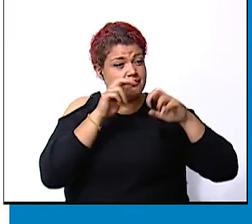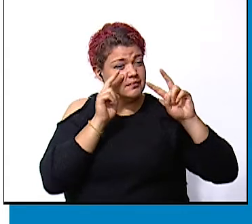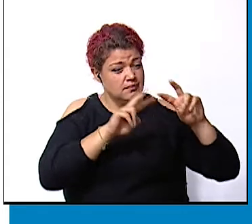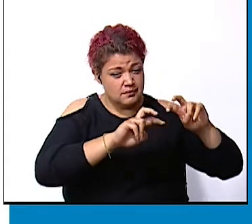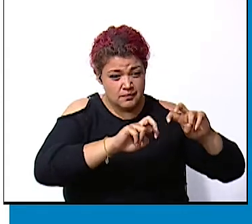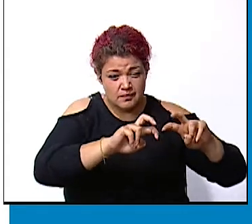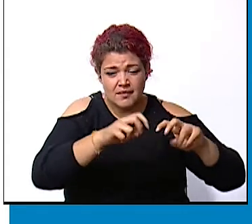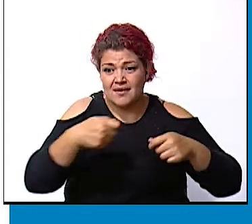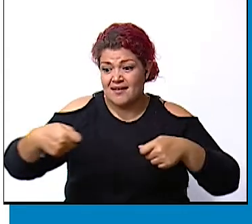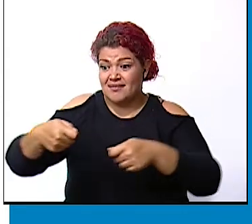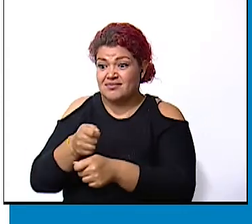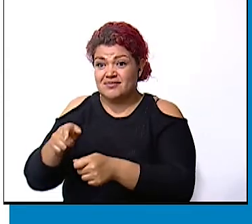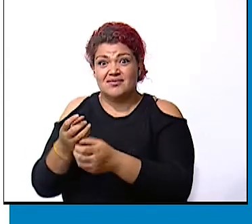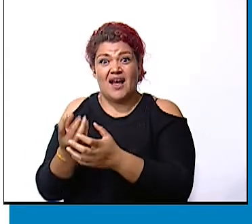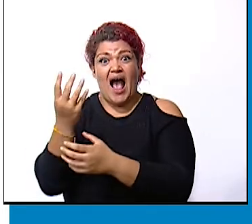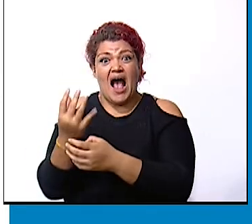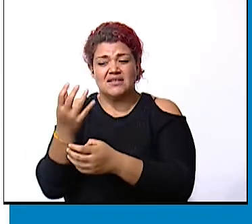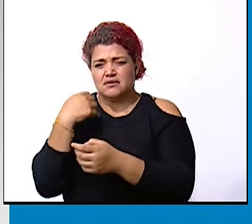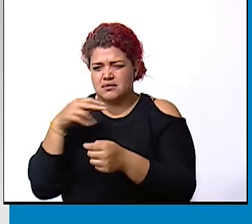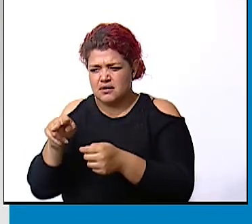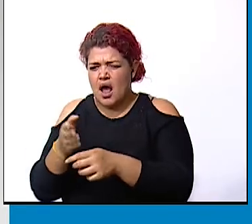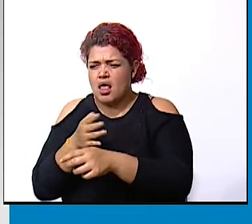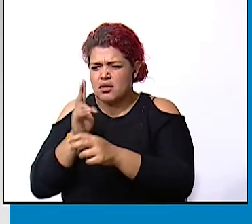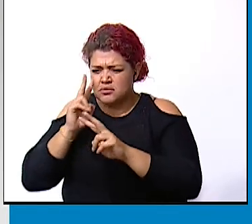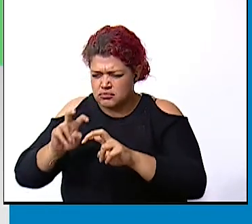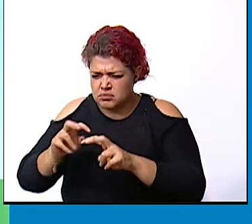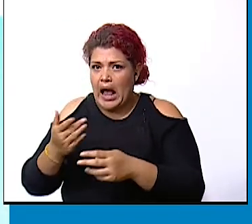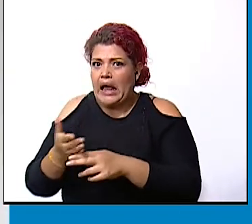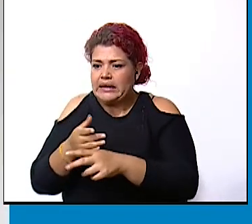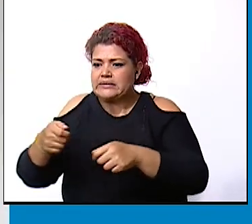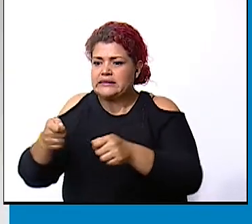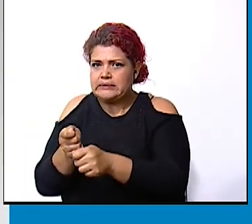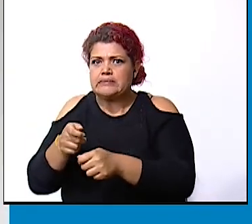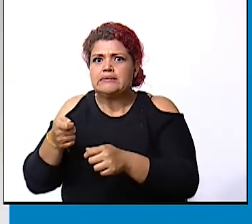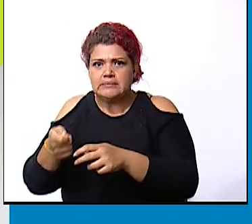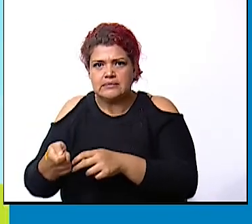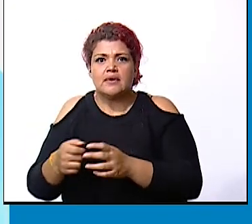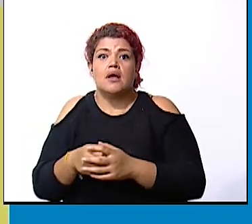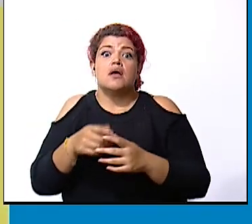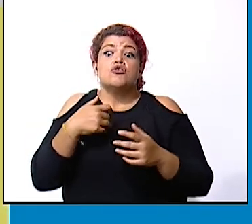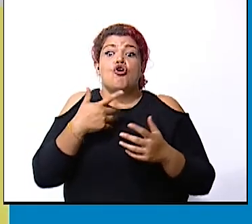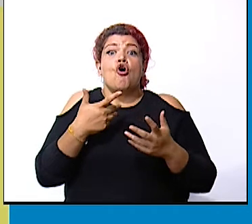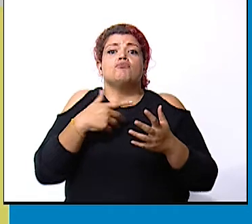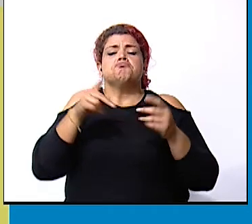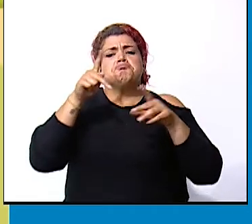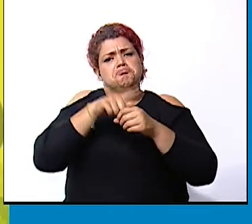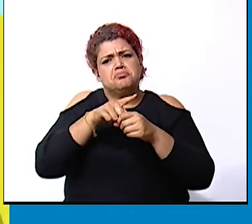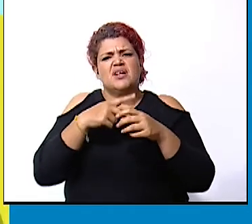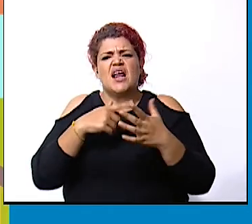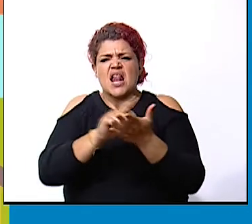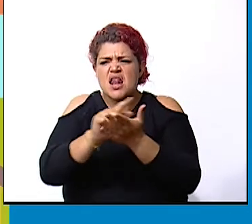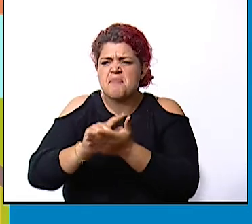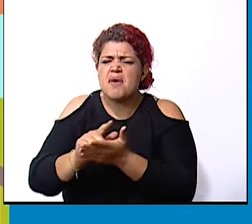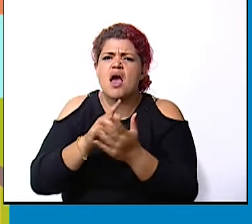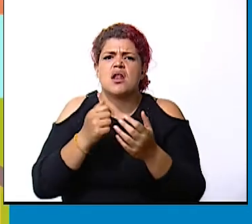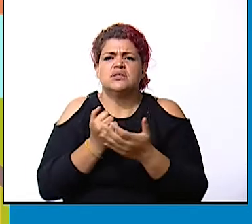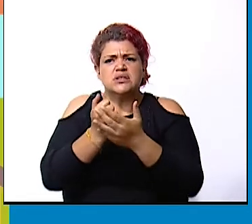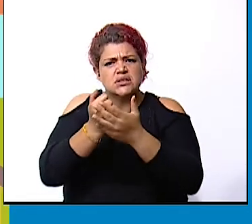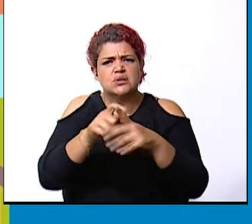y llaves de gas antes de conectarlas participa en el proceso de limpieza y mejoras de las zonas afectadas